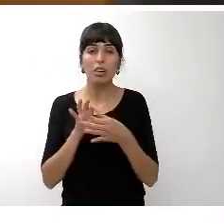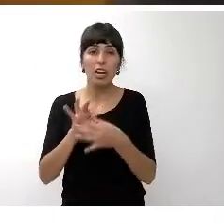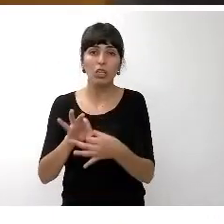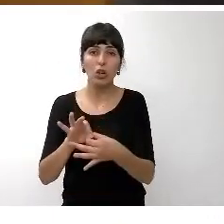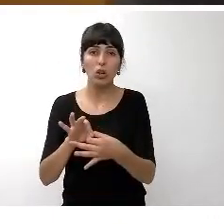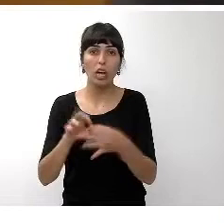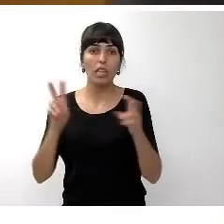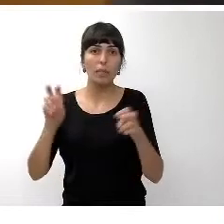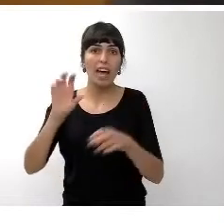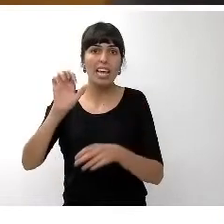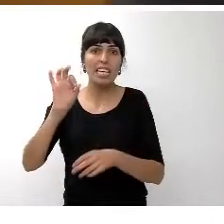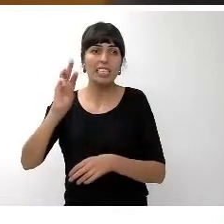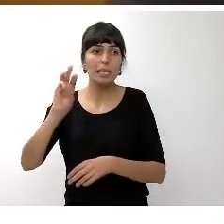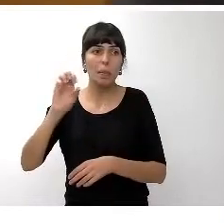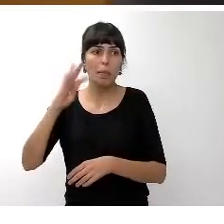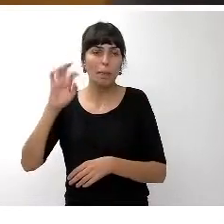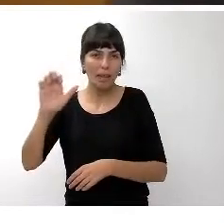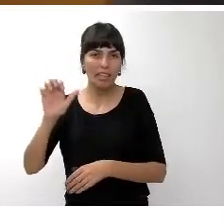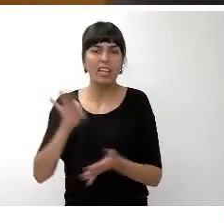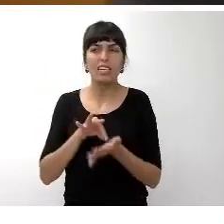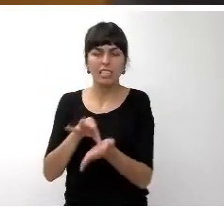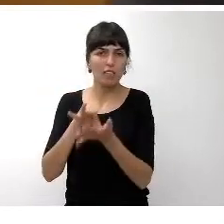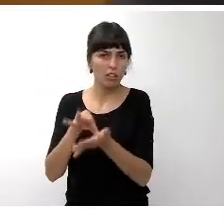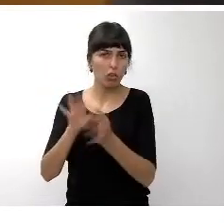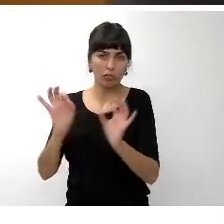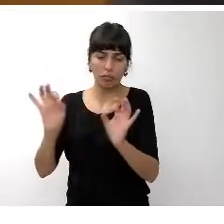ESPET al servicio público de turismo